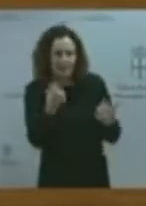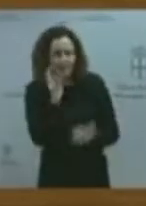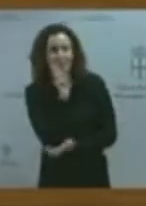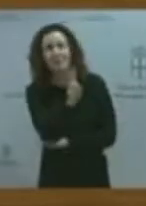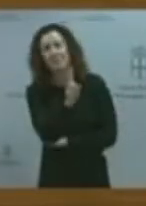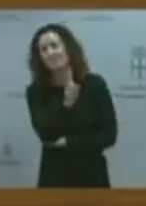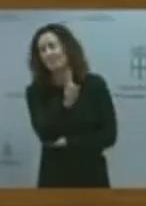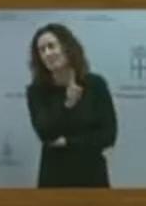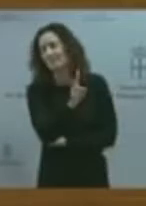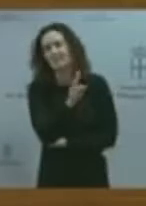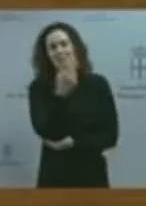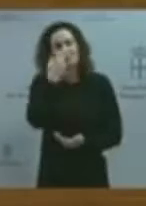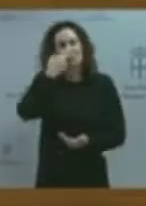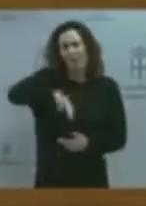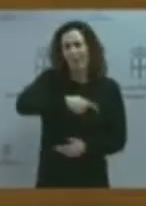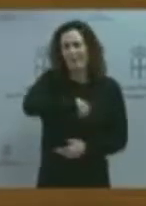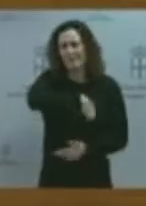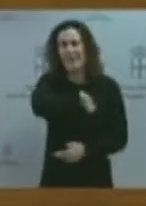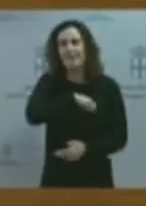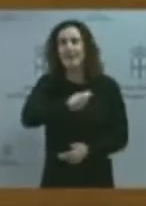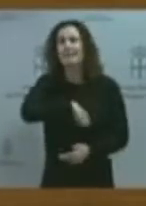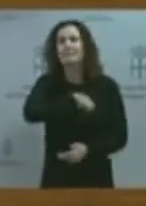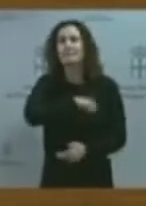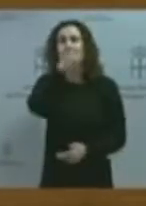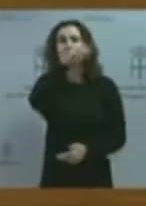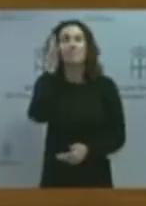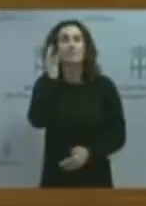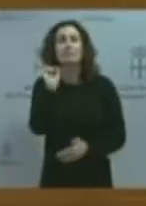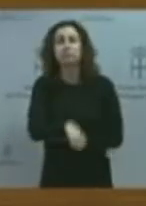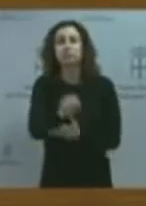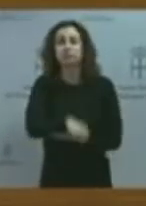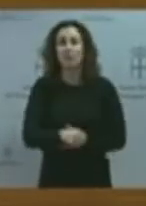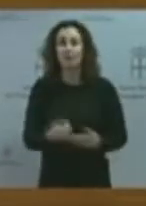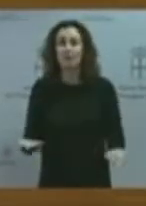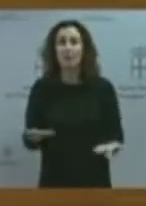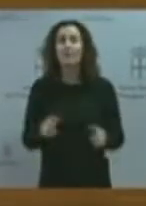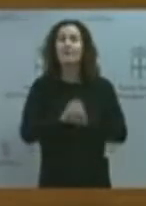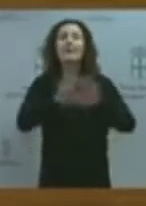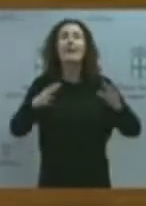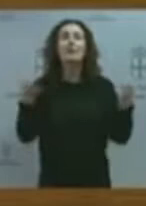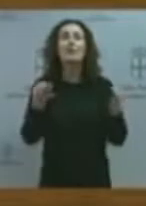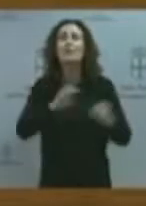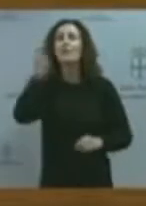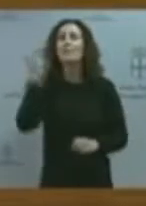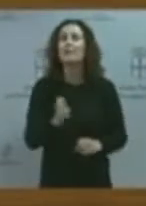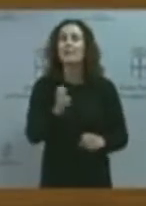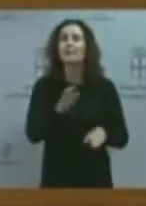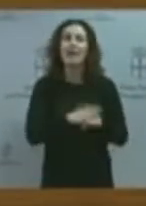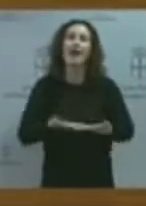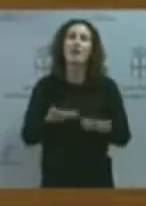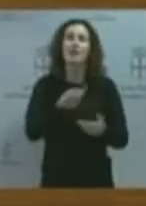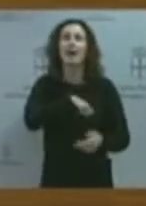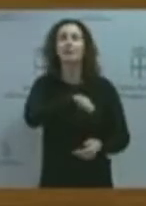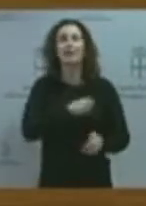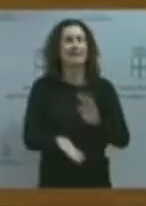españolas, ni los españoles. Cada vez tengo más claro que ustedes no vienen a servir a España, ni a los españoles, ni a las españolas. Ustedes